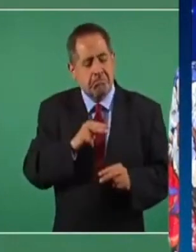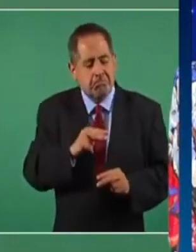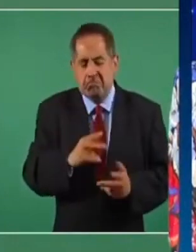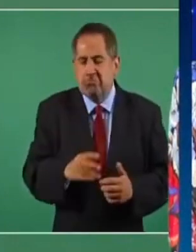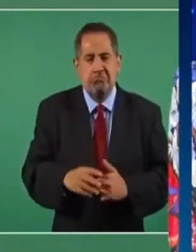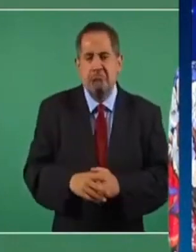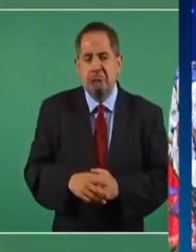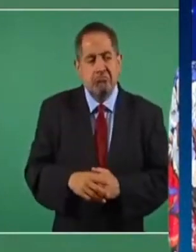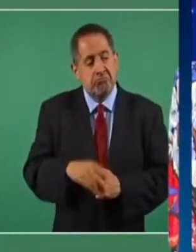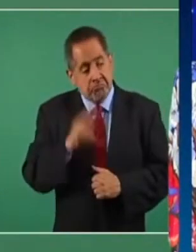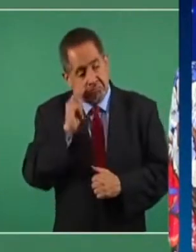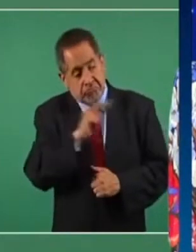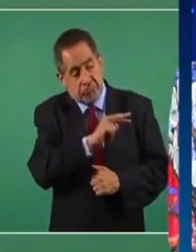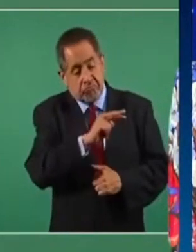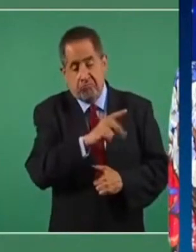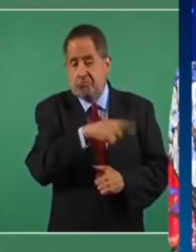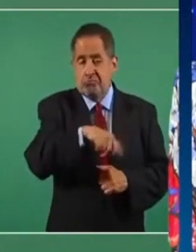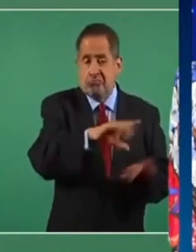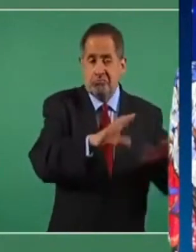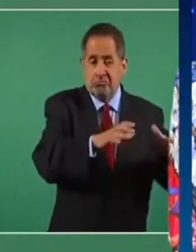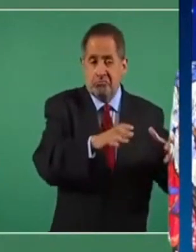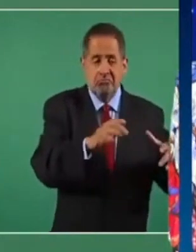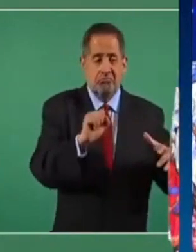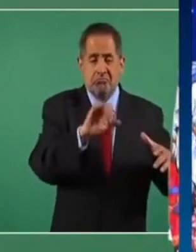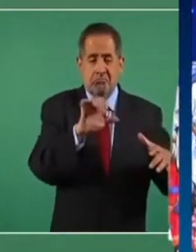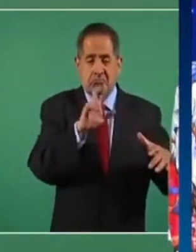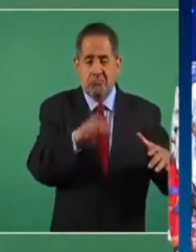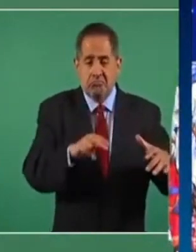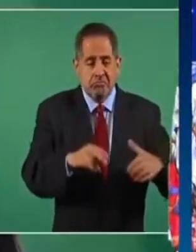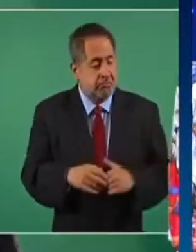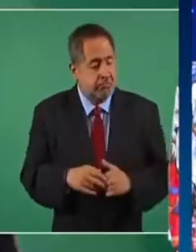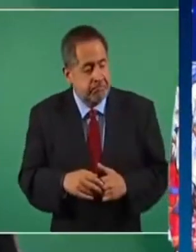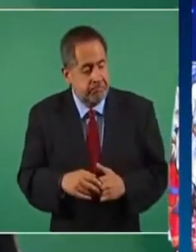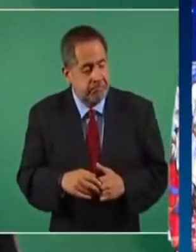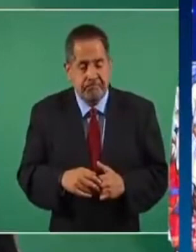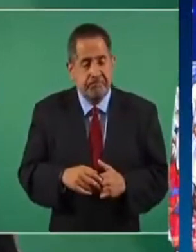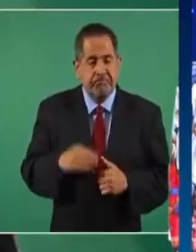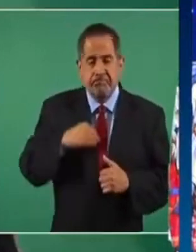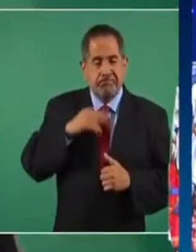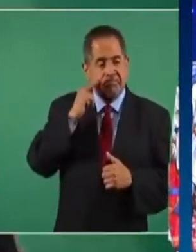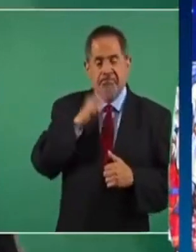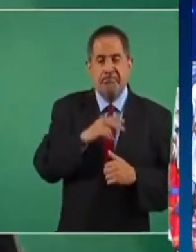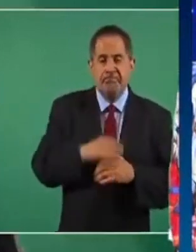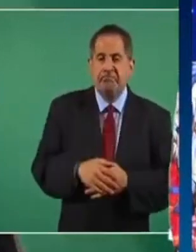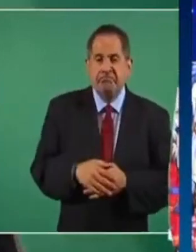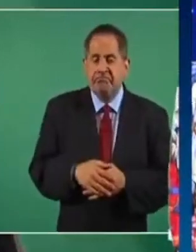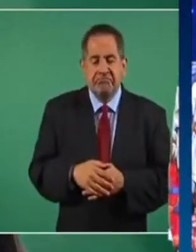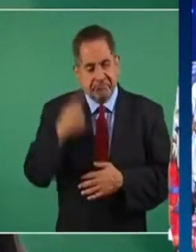pero este no los veo con